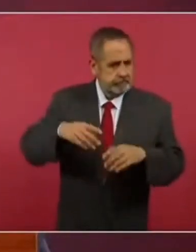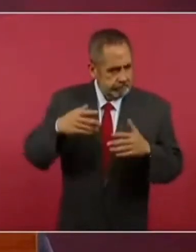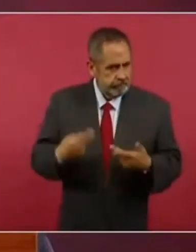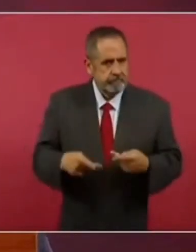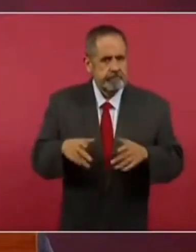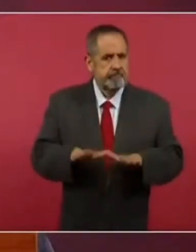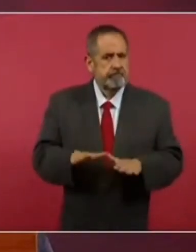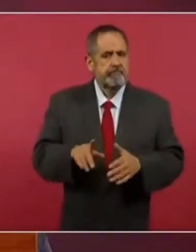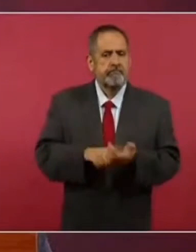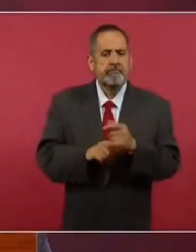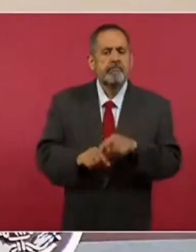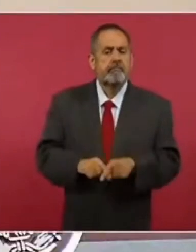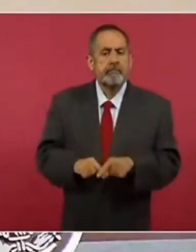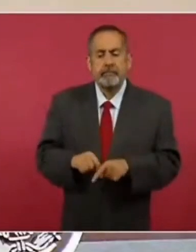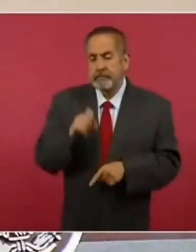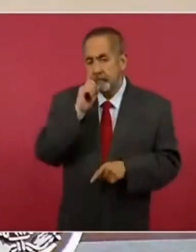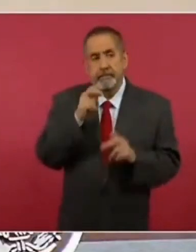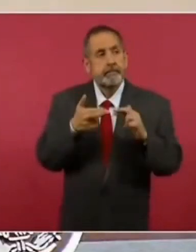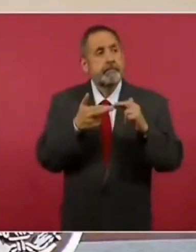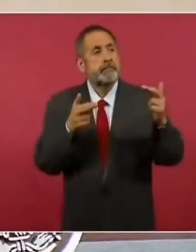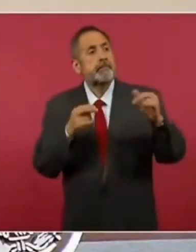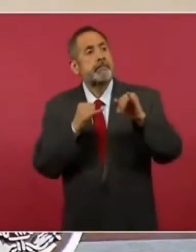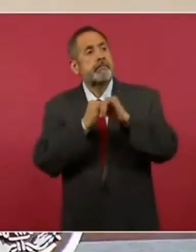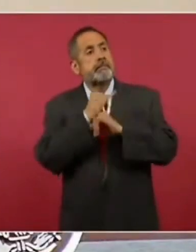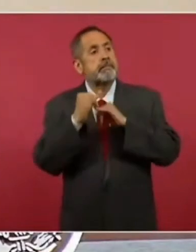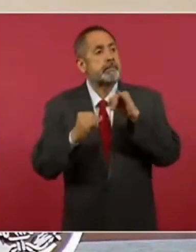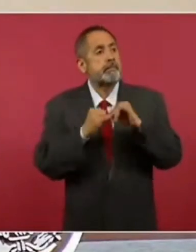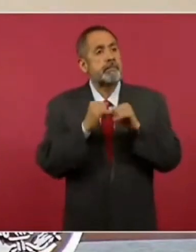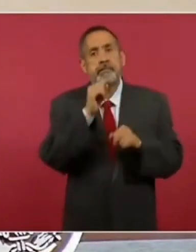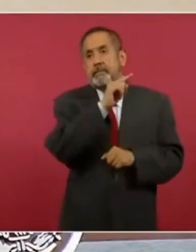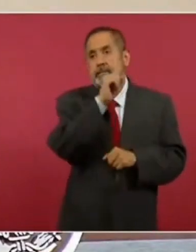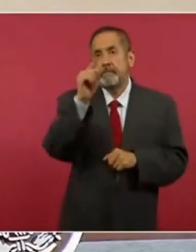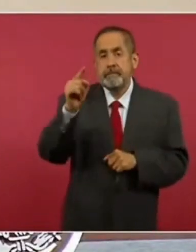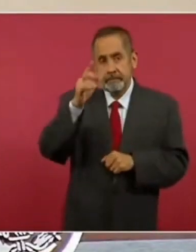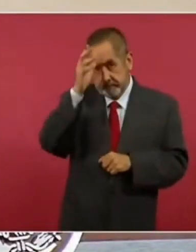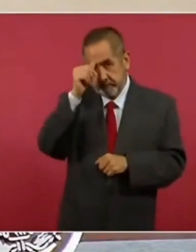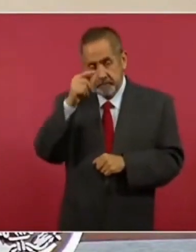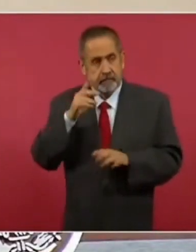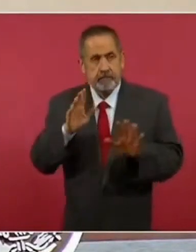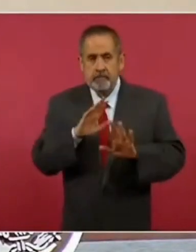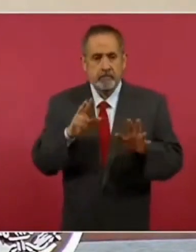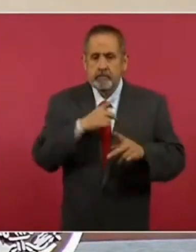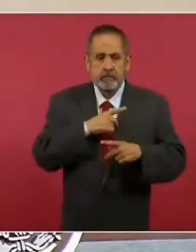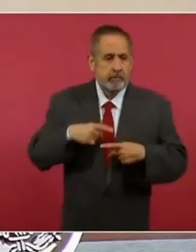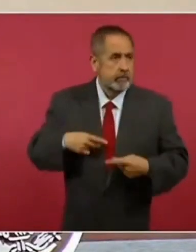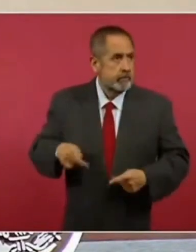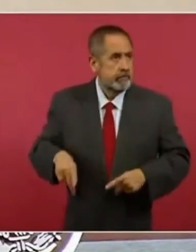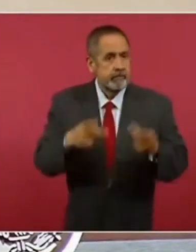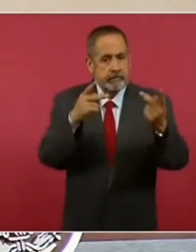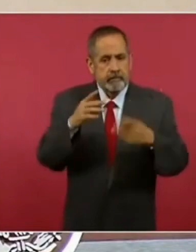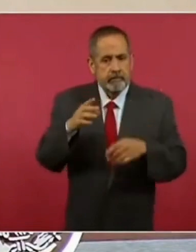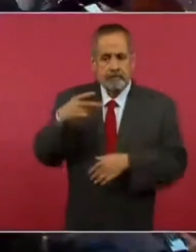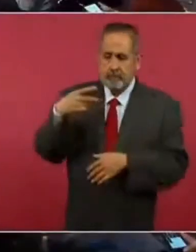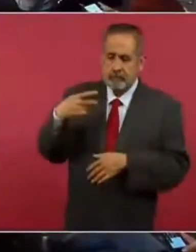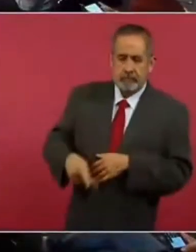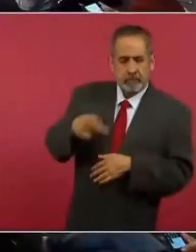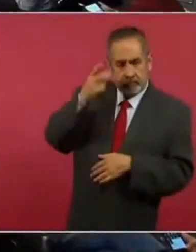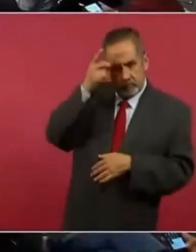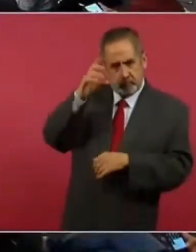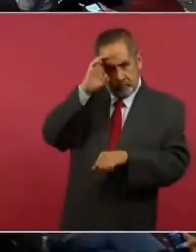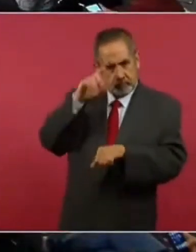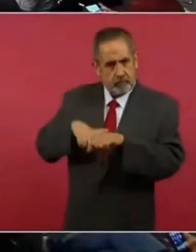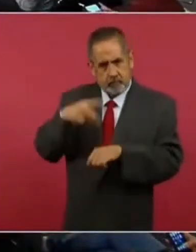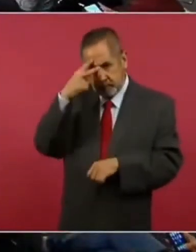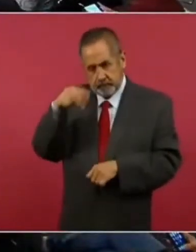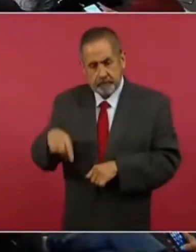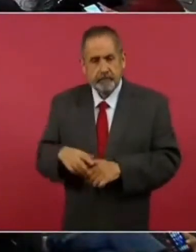la colaboración internacional para combatir el tráfico ilícito de bienes culturales. Para